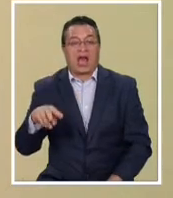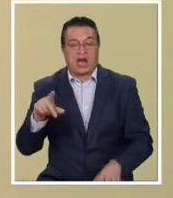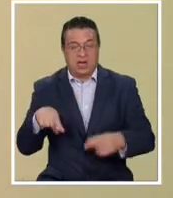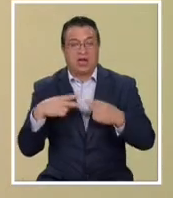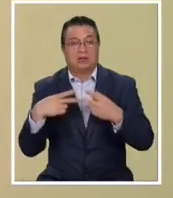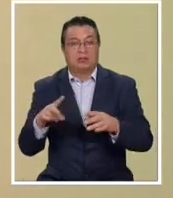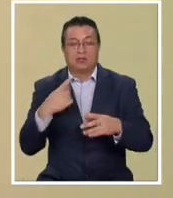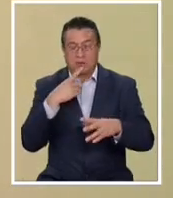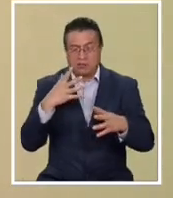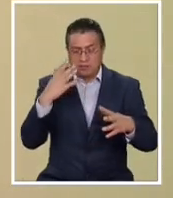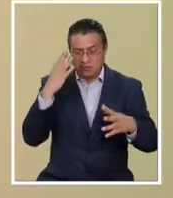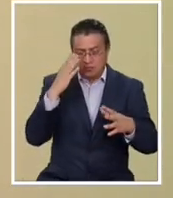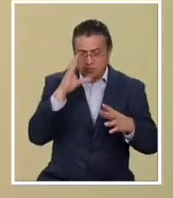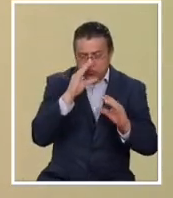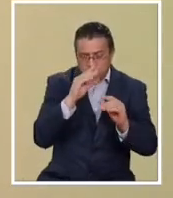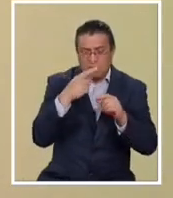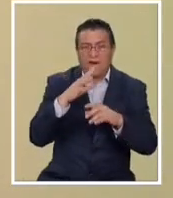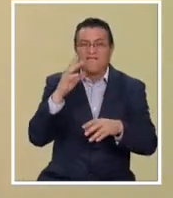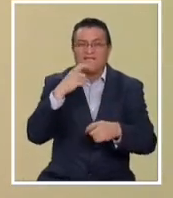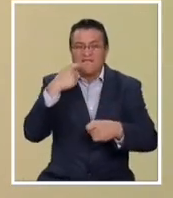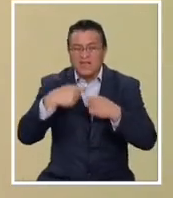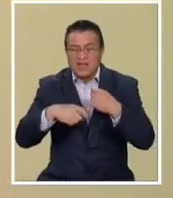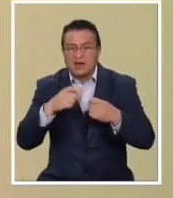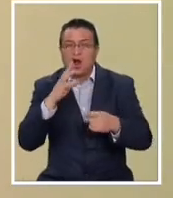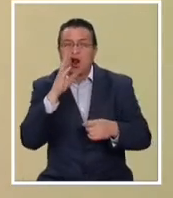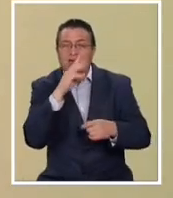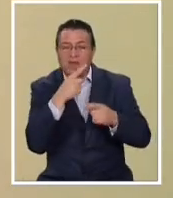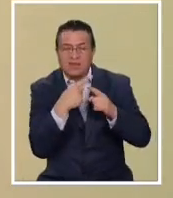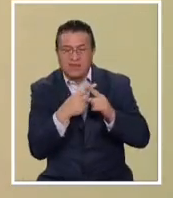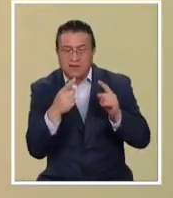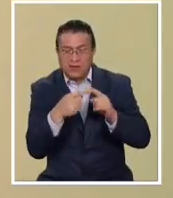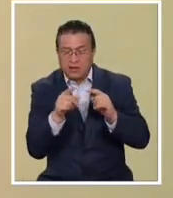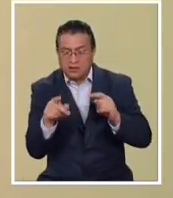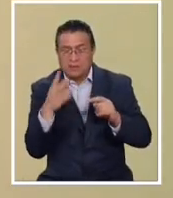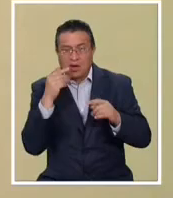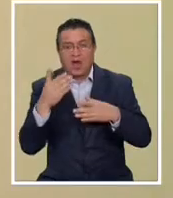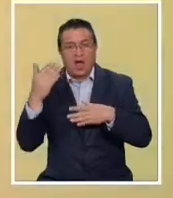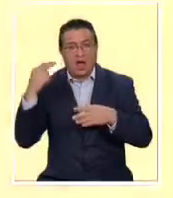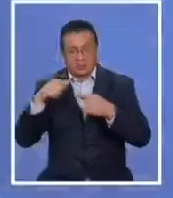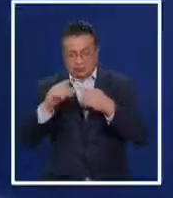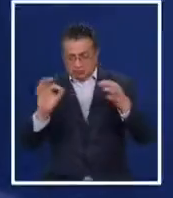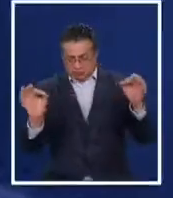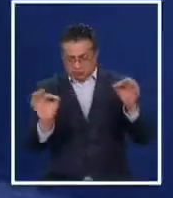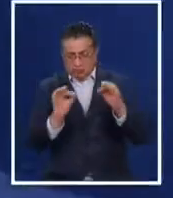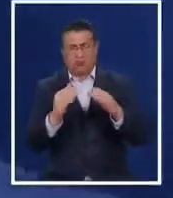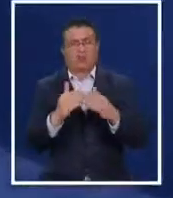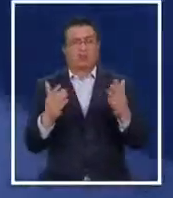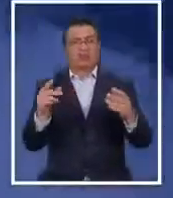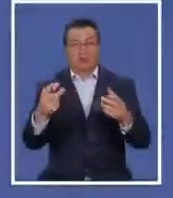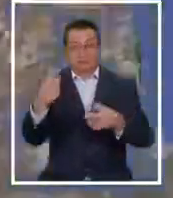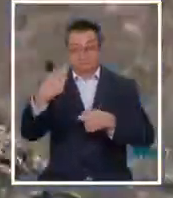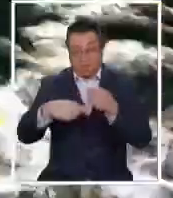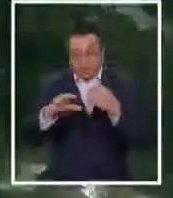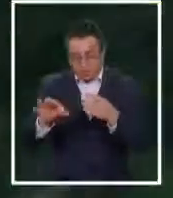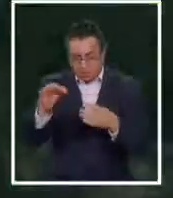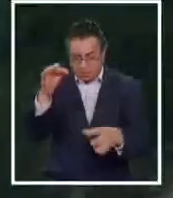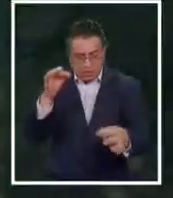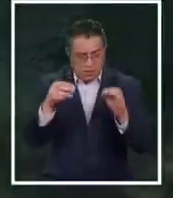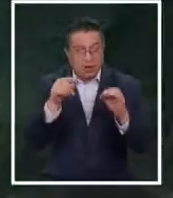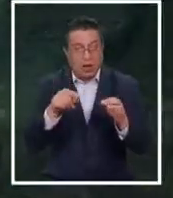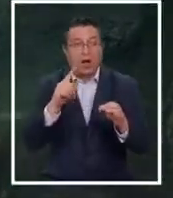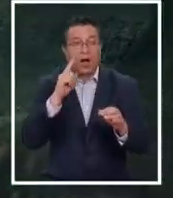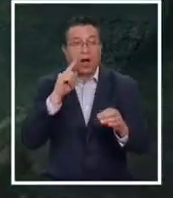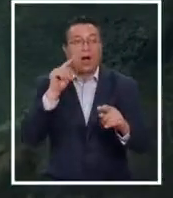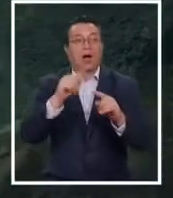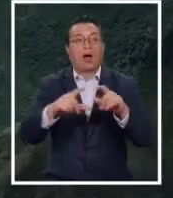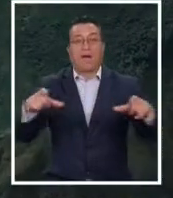más magnesio y ferro, con colores distintos de la batonita patagónica. Esas rocas fueron la pista para dar con